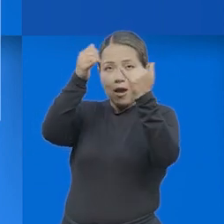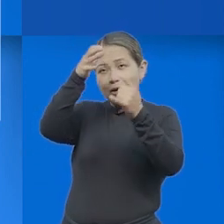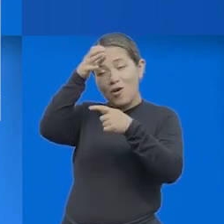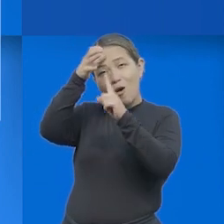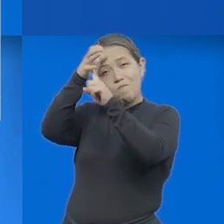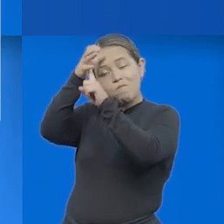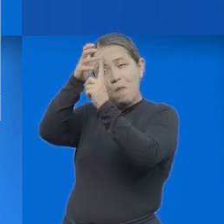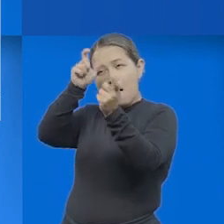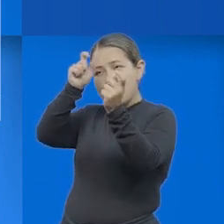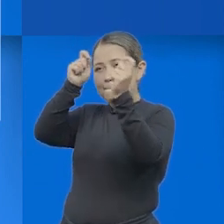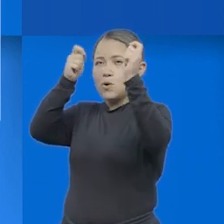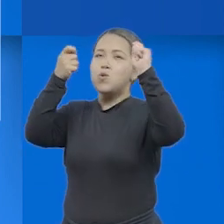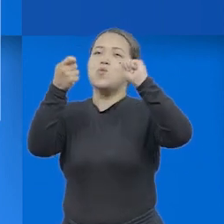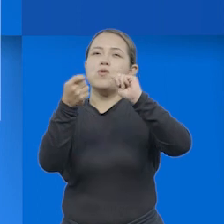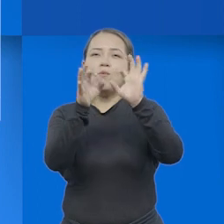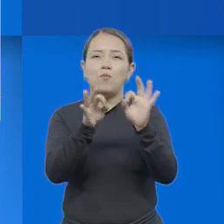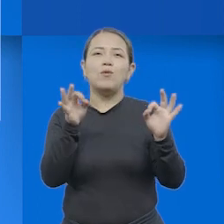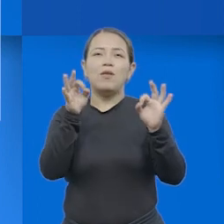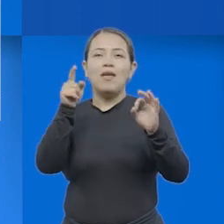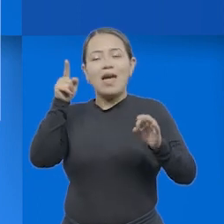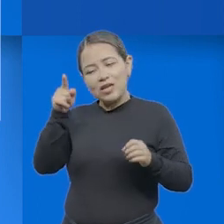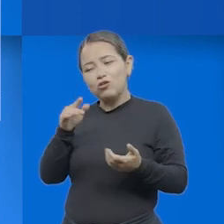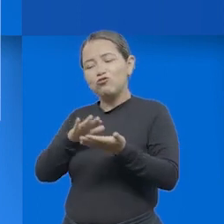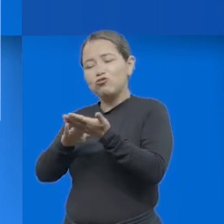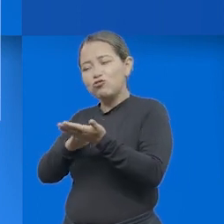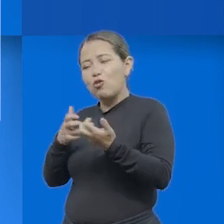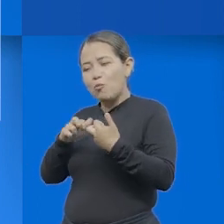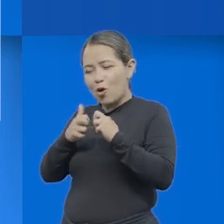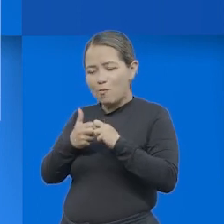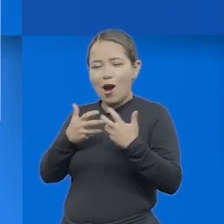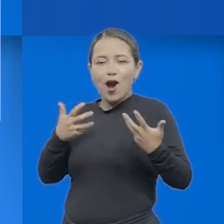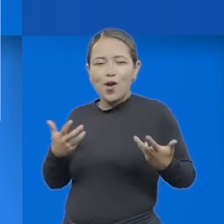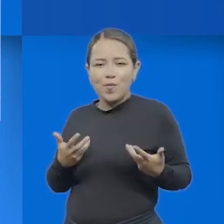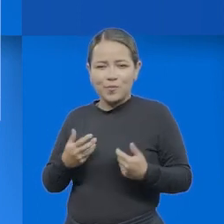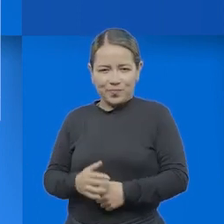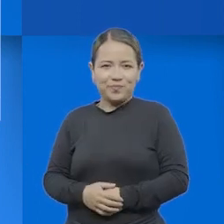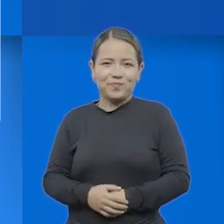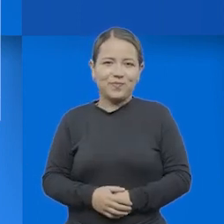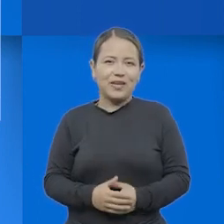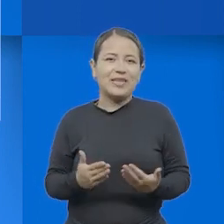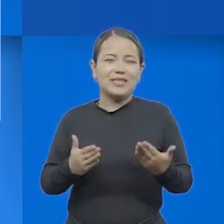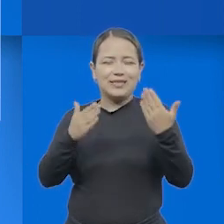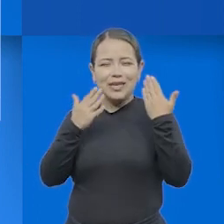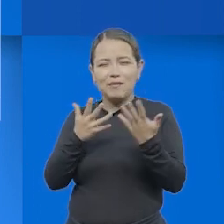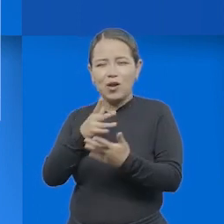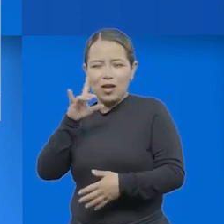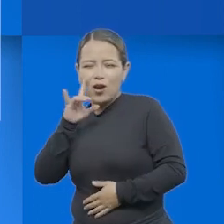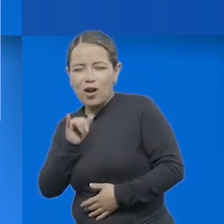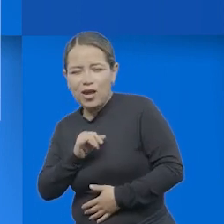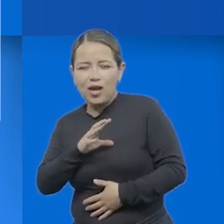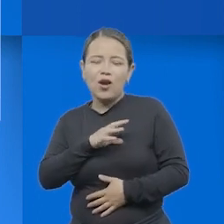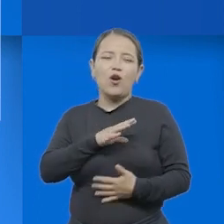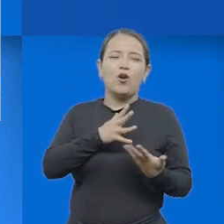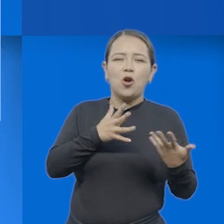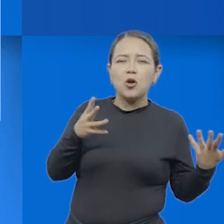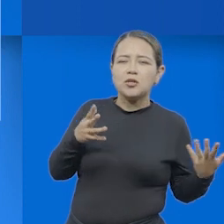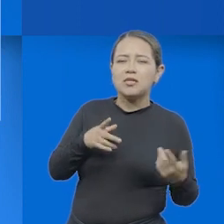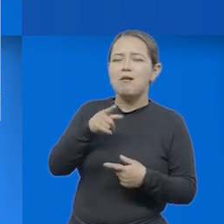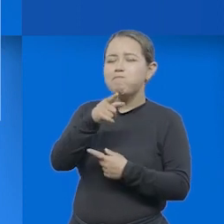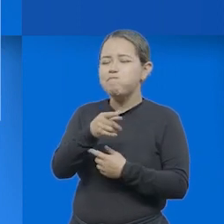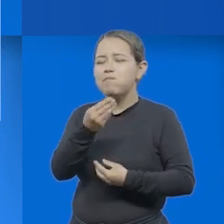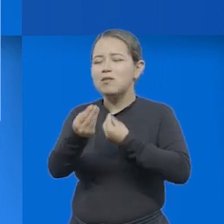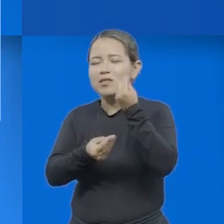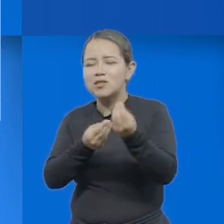conocimiento y acá nos encontramos con la solución de un problema y ahí nos acogemos a creencias, deducciones, hipótesis,